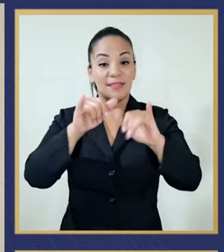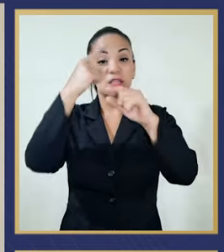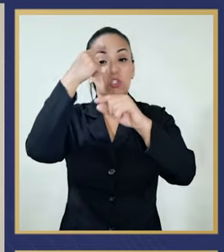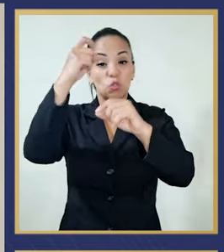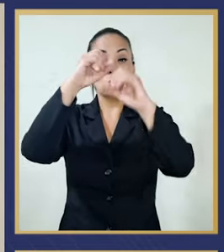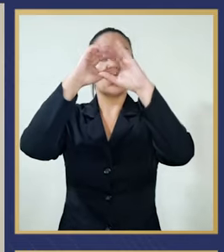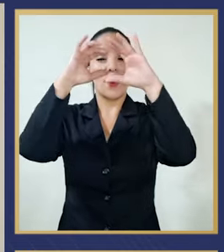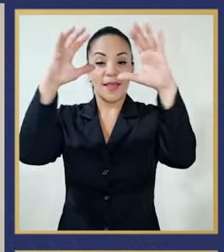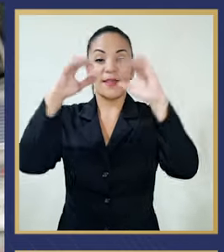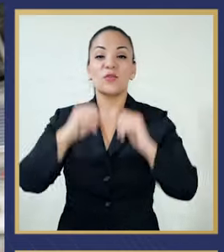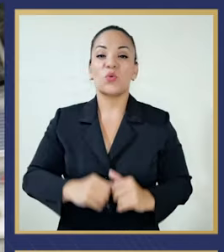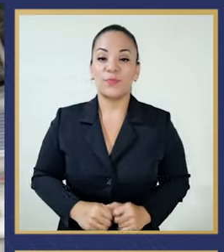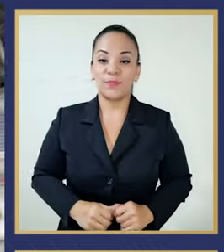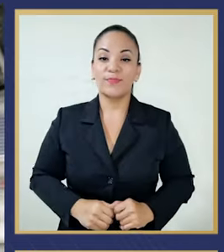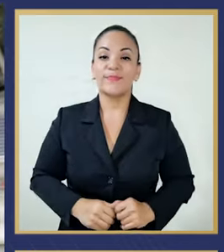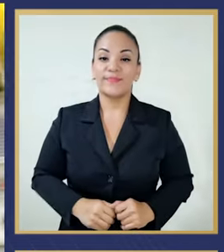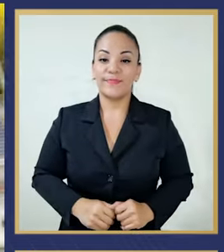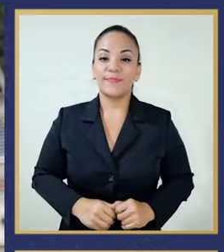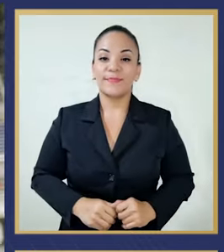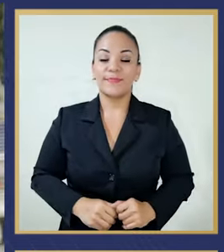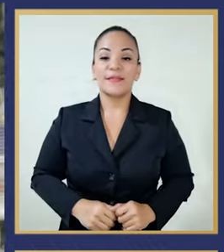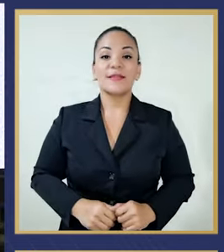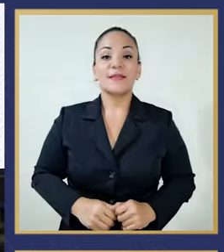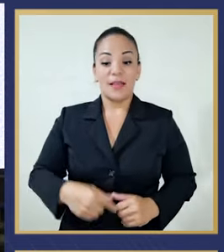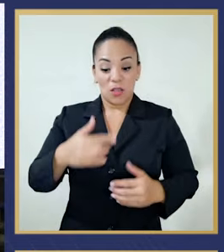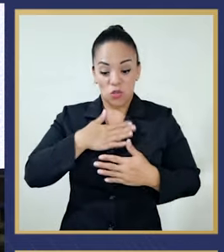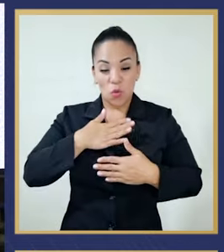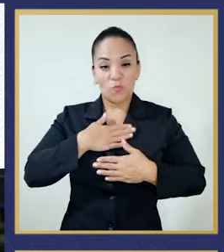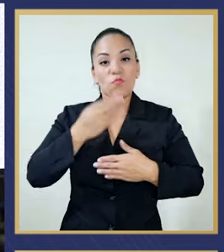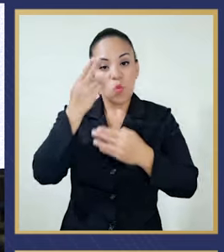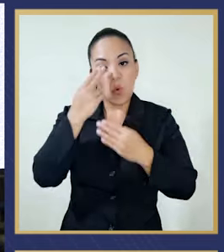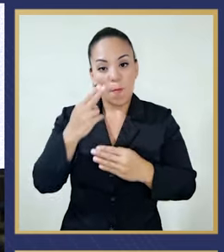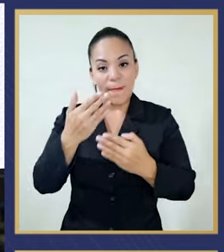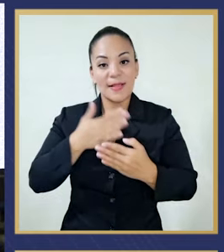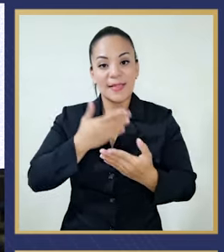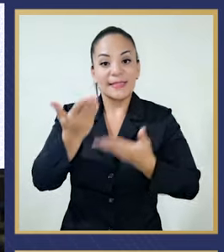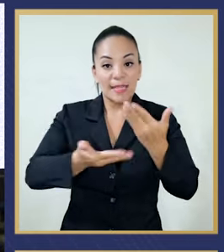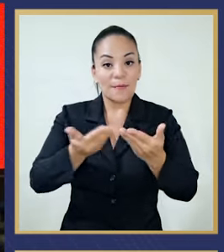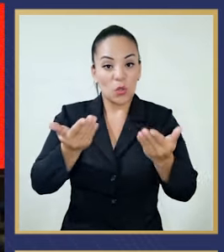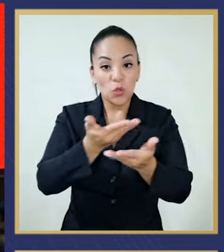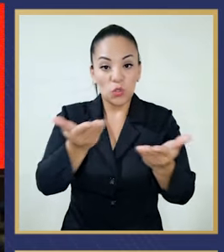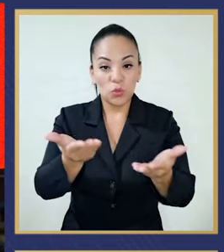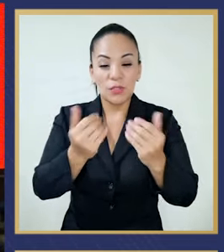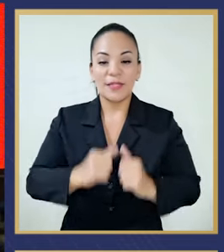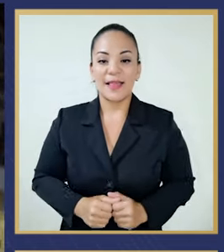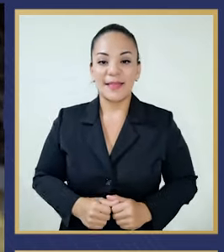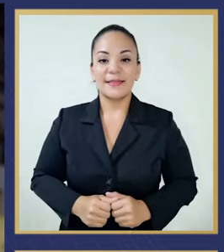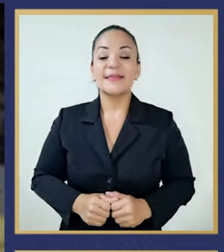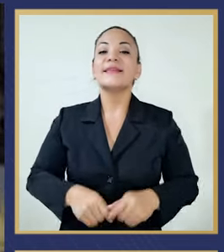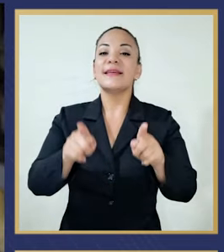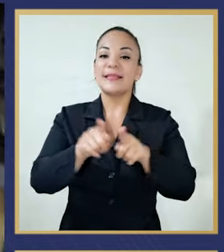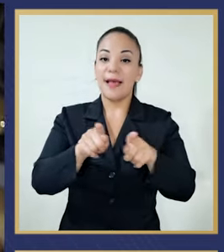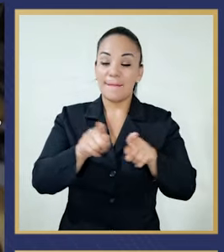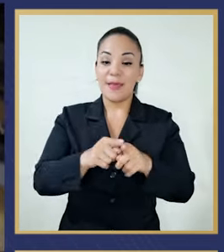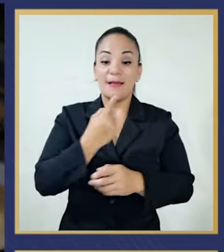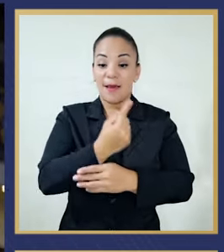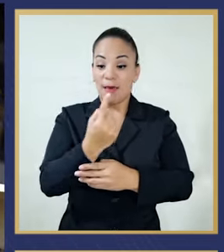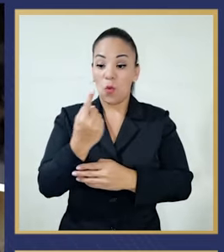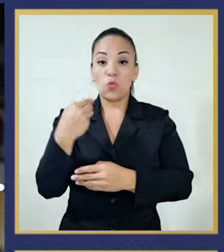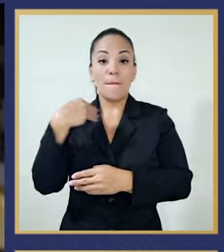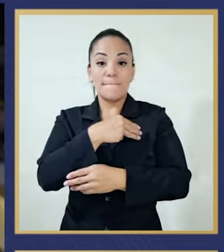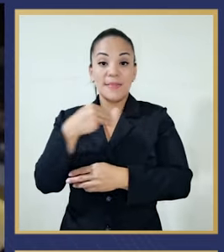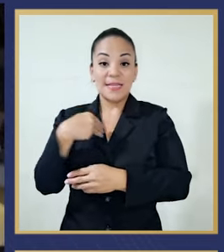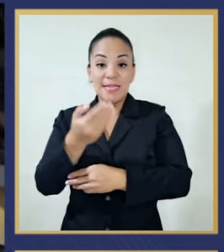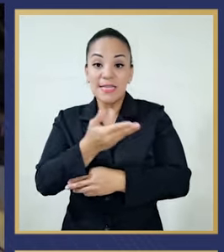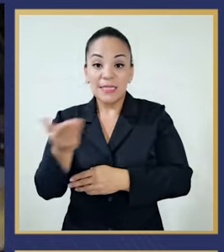fue el sueño con el que este humilde servidor de ustedes y cada uno